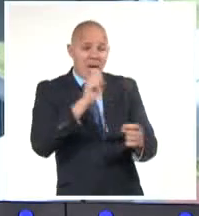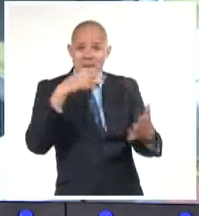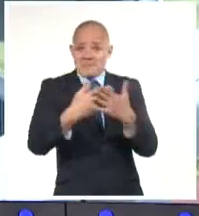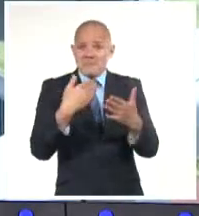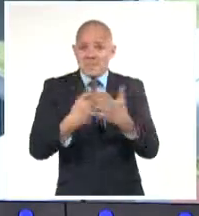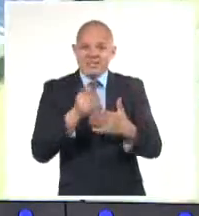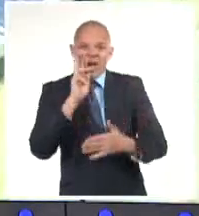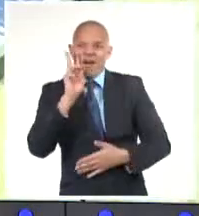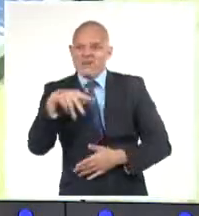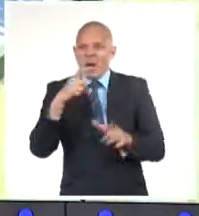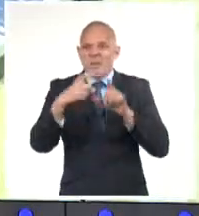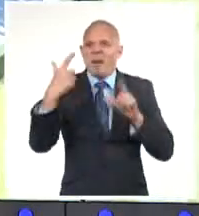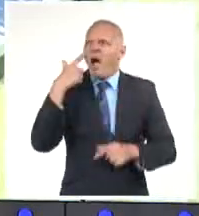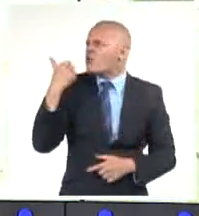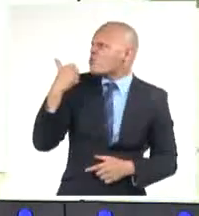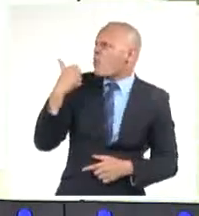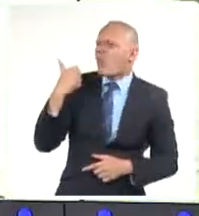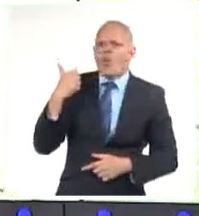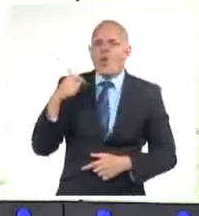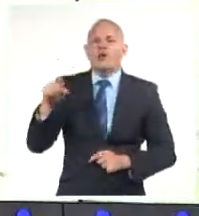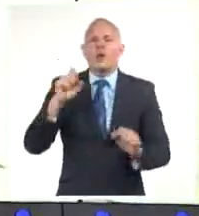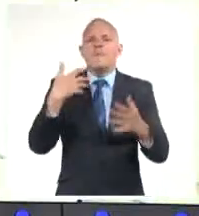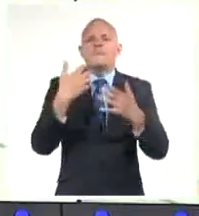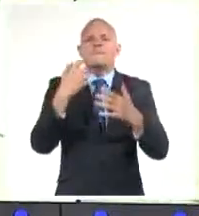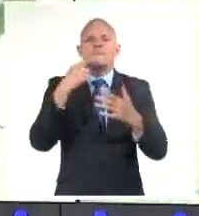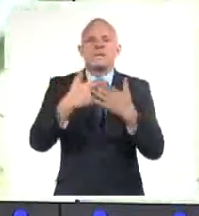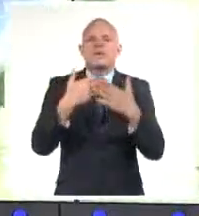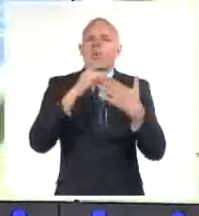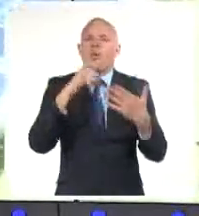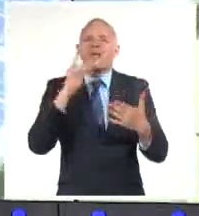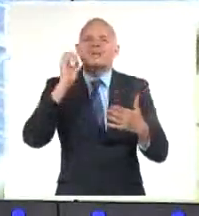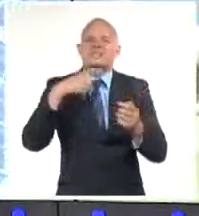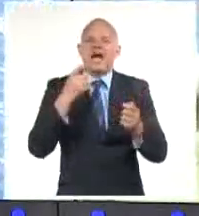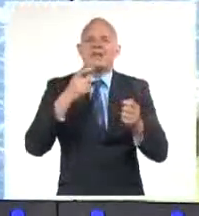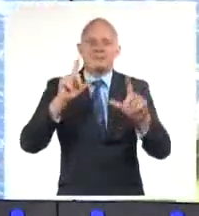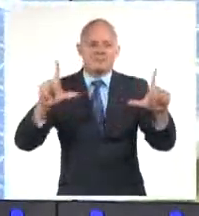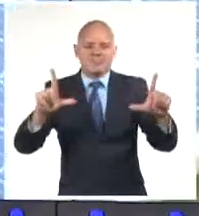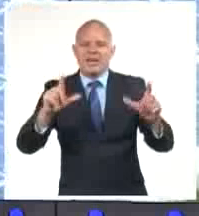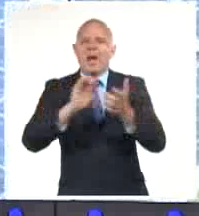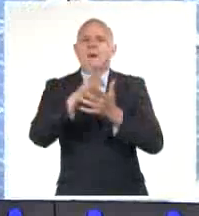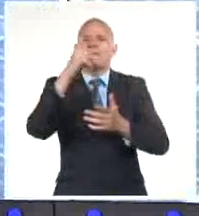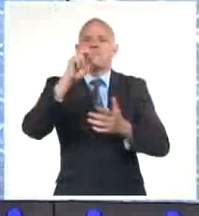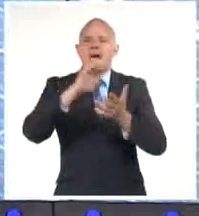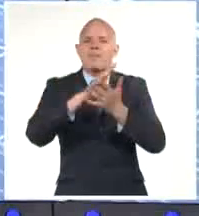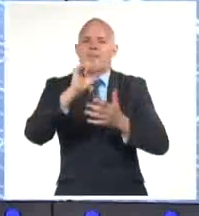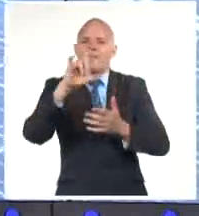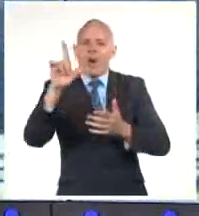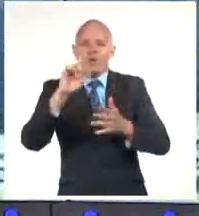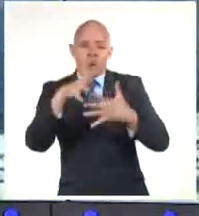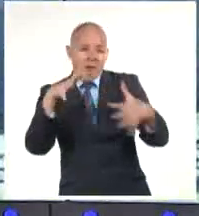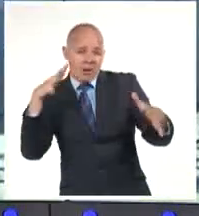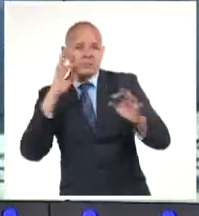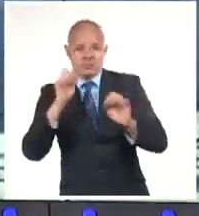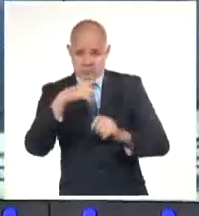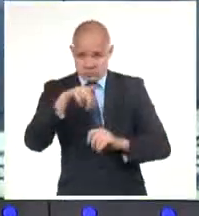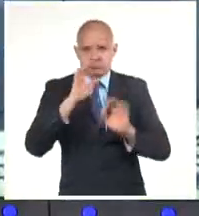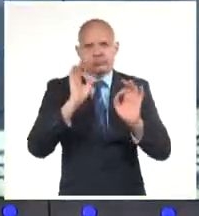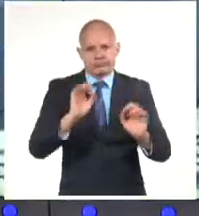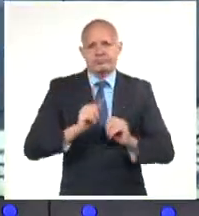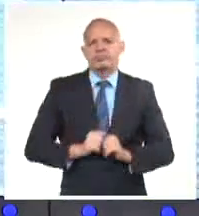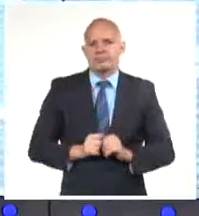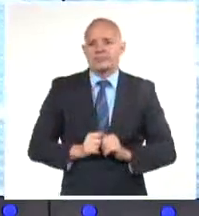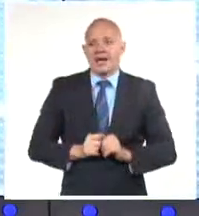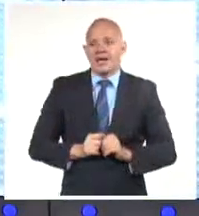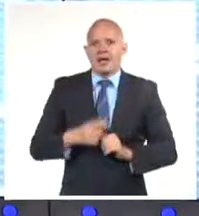mármoles cubanos. Aquí la ven. Y luego en el techo del centro de inmunología molecular. Y esa es una realidad que debe extenderse por el país